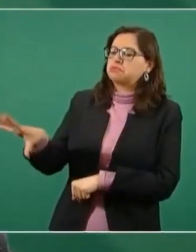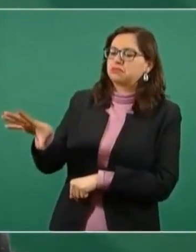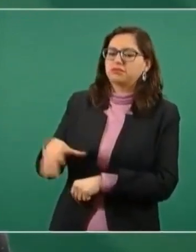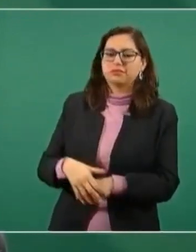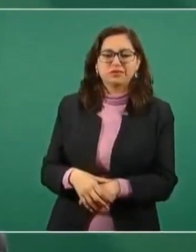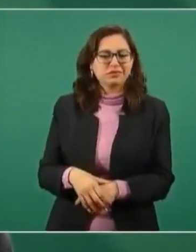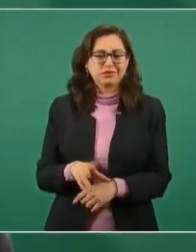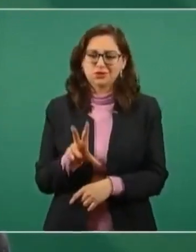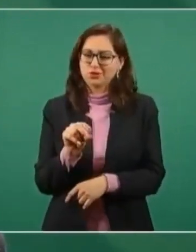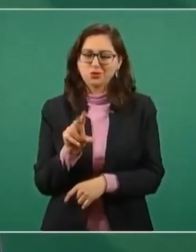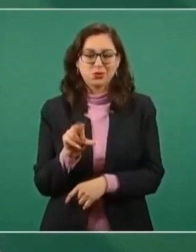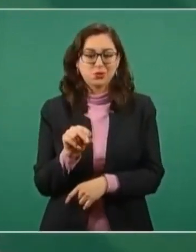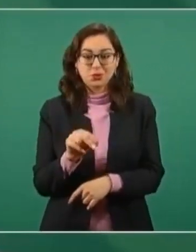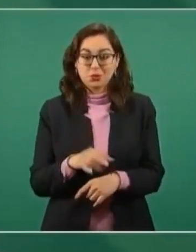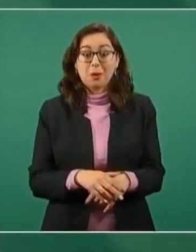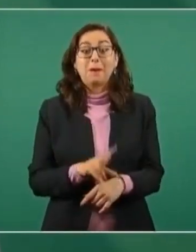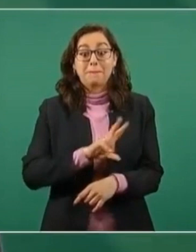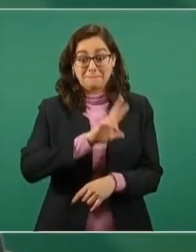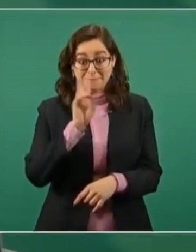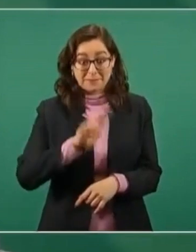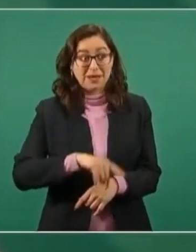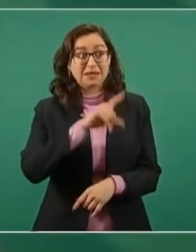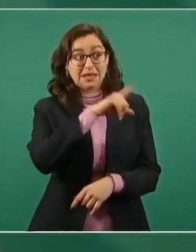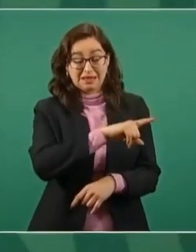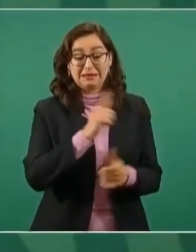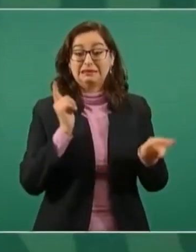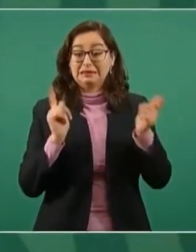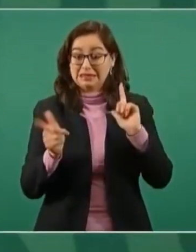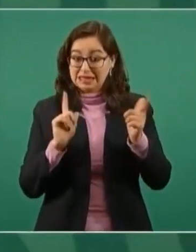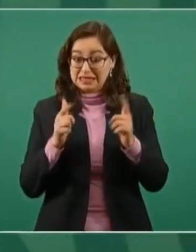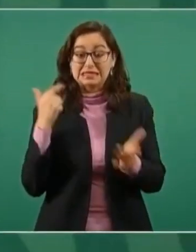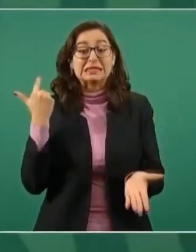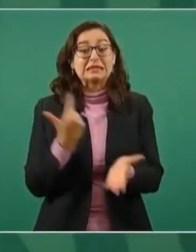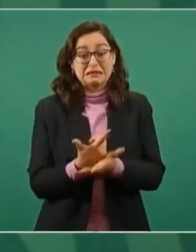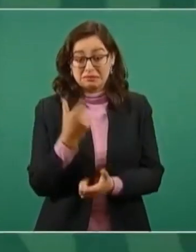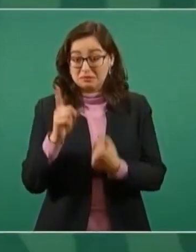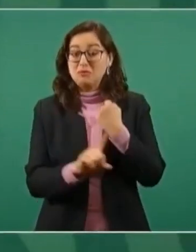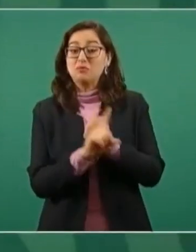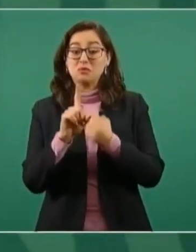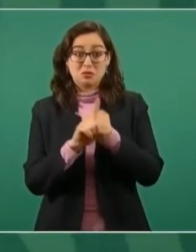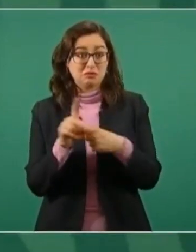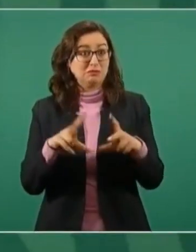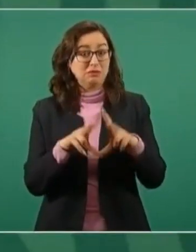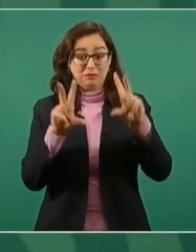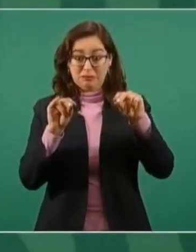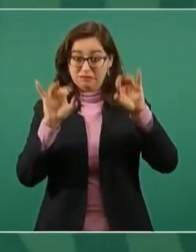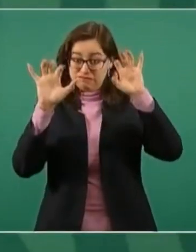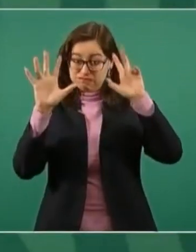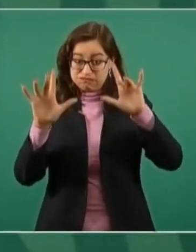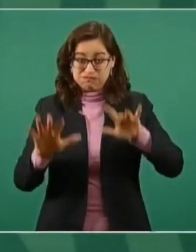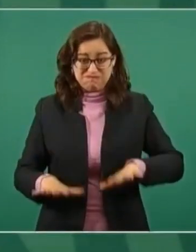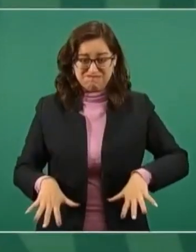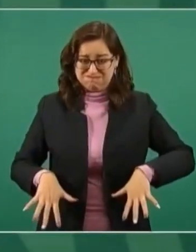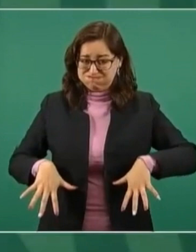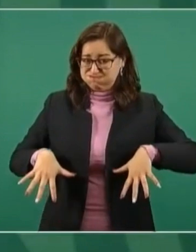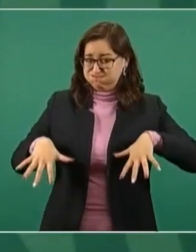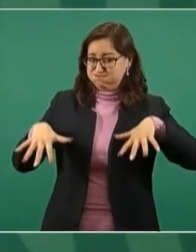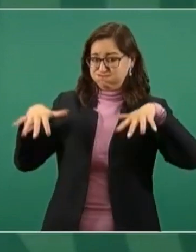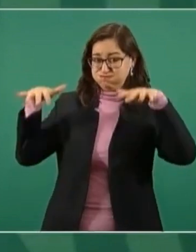es que es grave la situación que tienen en Texas y no tienen gas